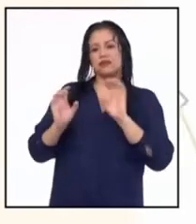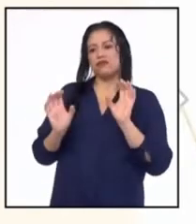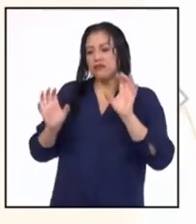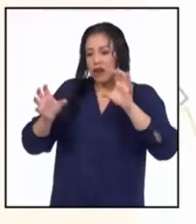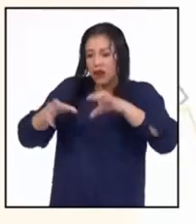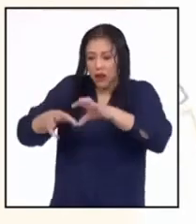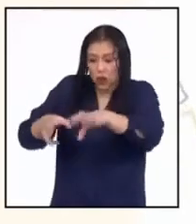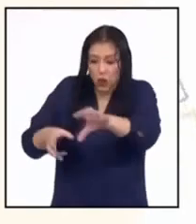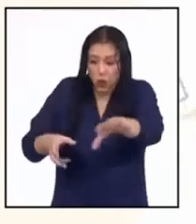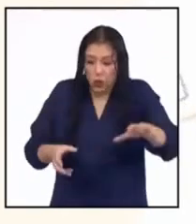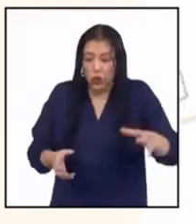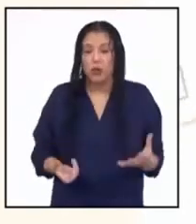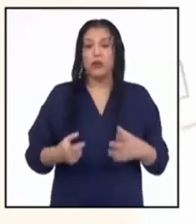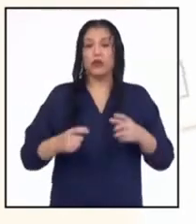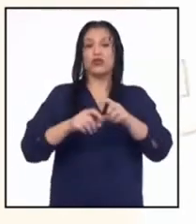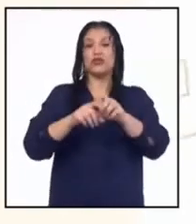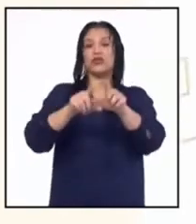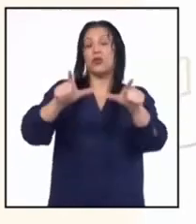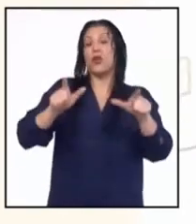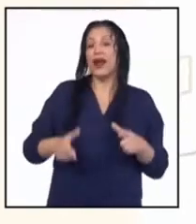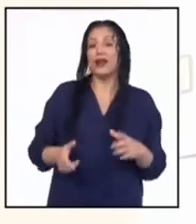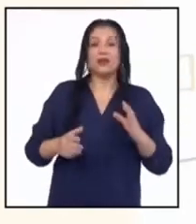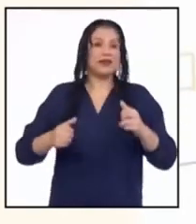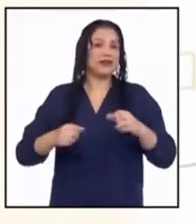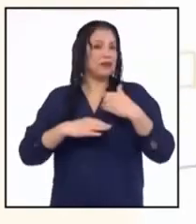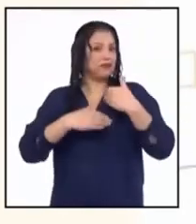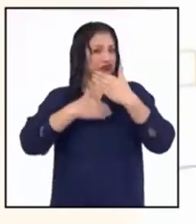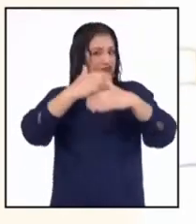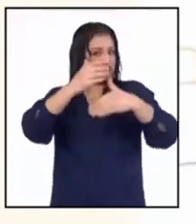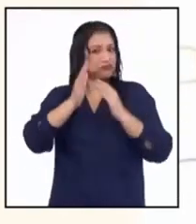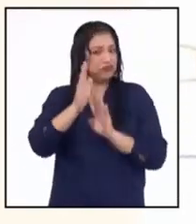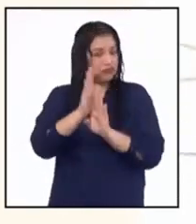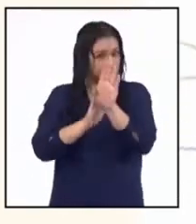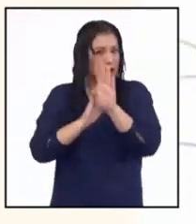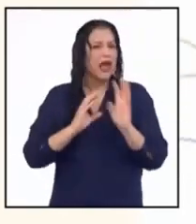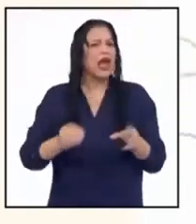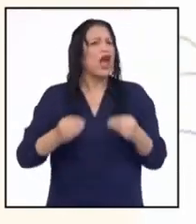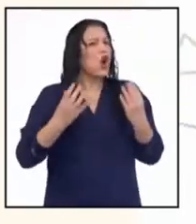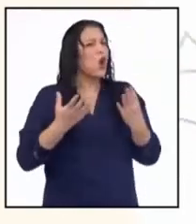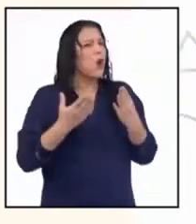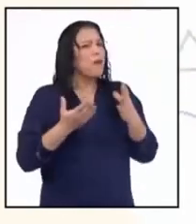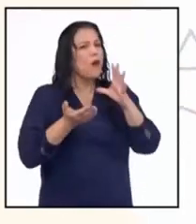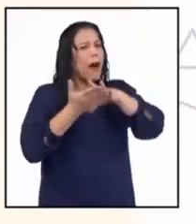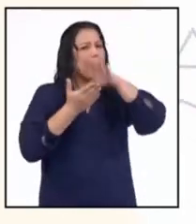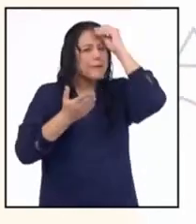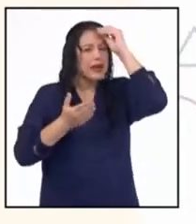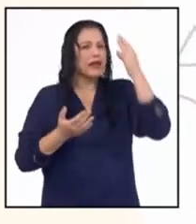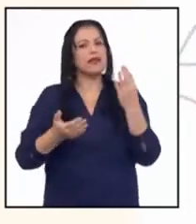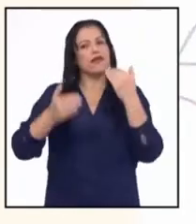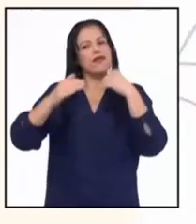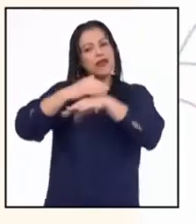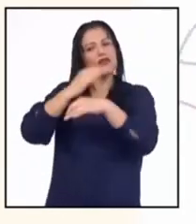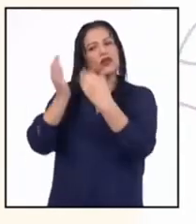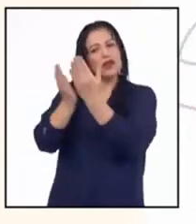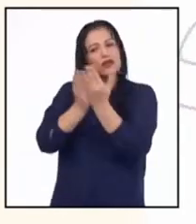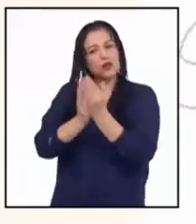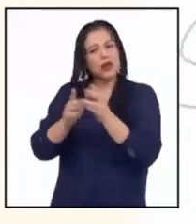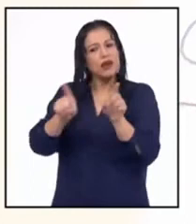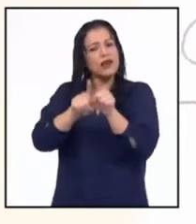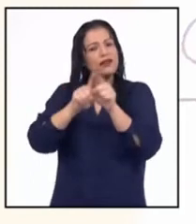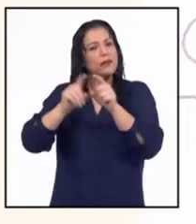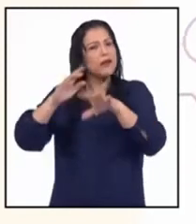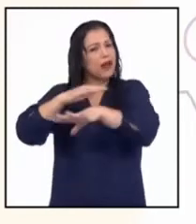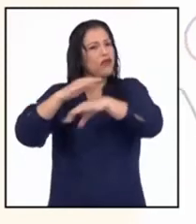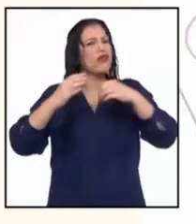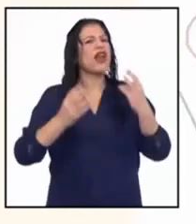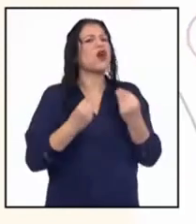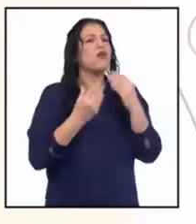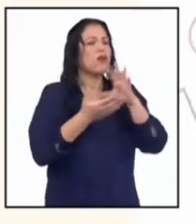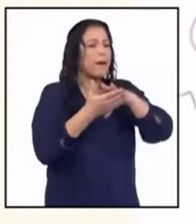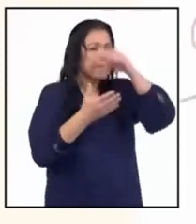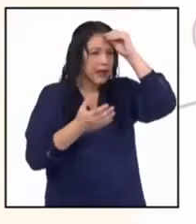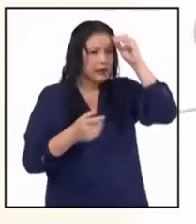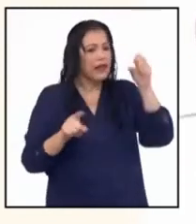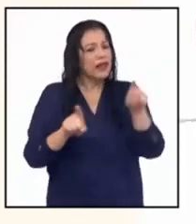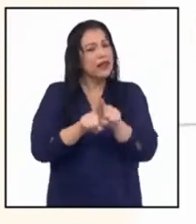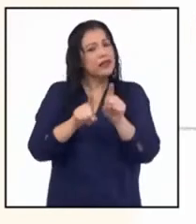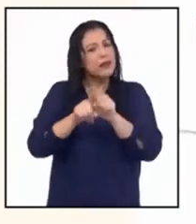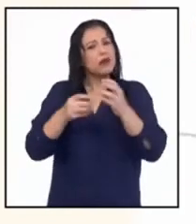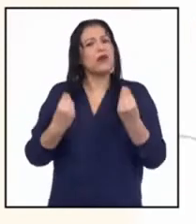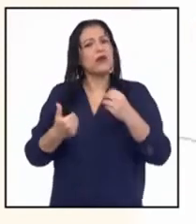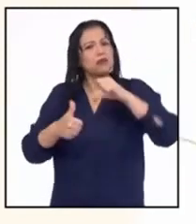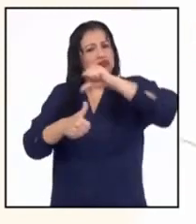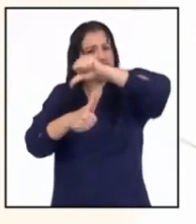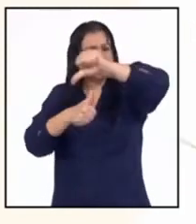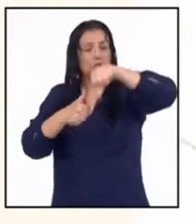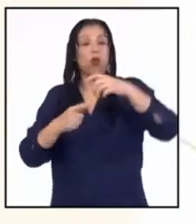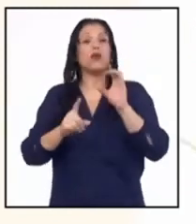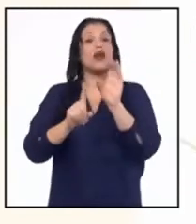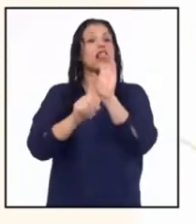desarrollan? ¿Cómo aprenden en la escuela y fuera de ella y cómo sus maneras de aprender interactúan